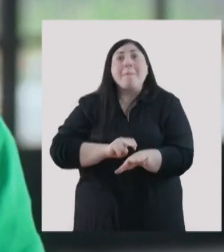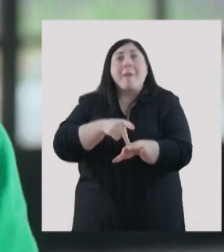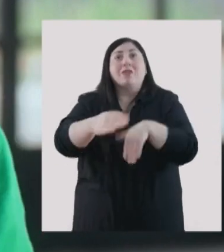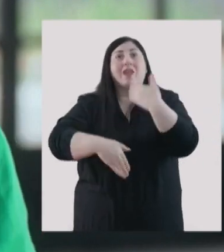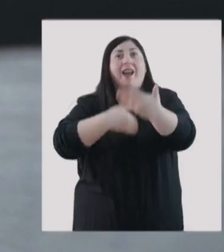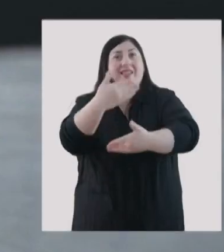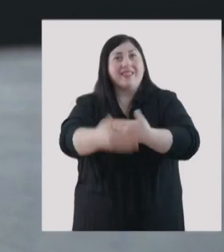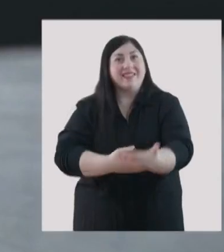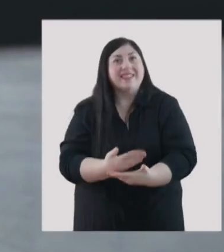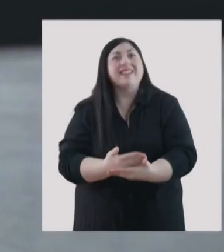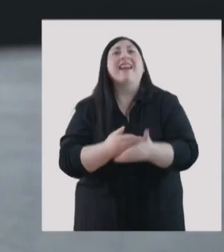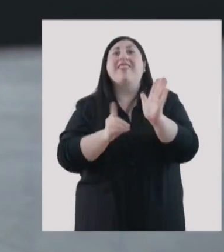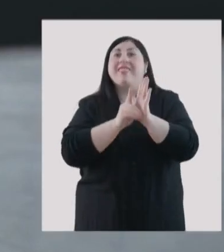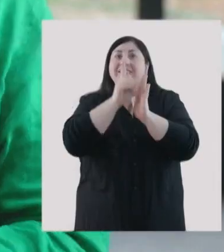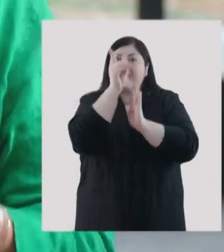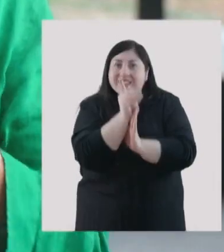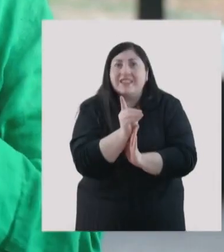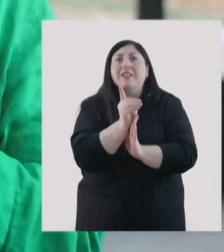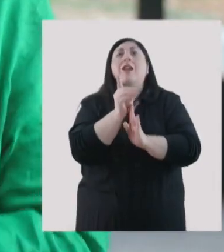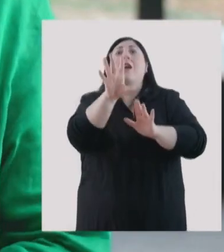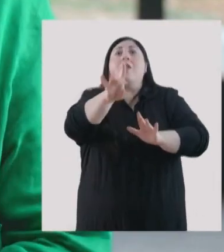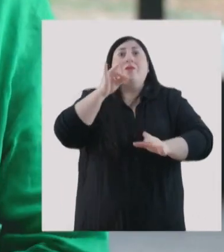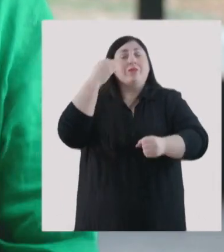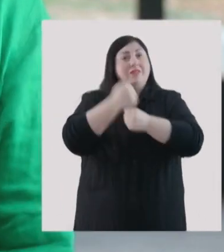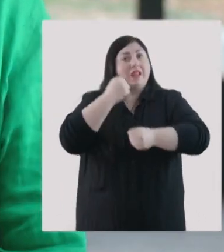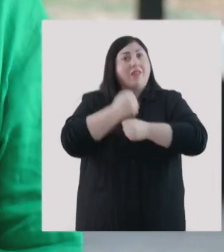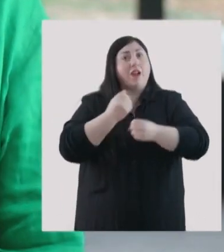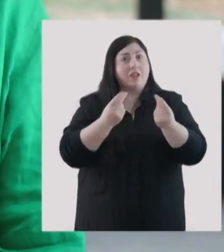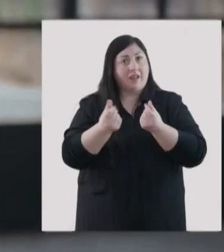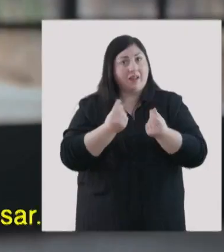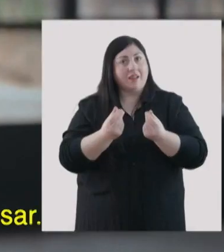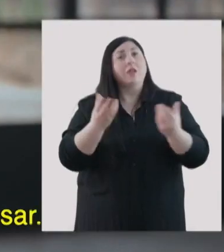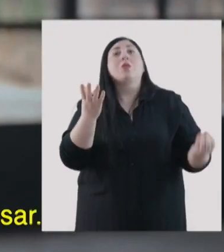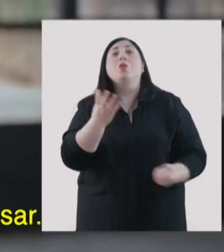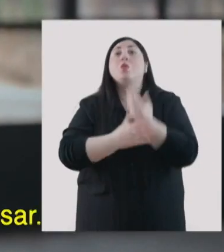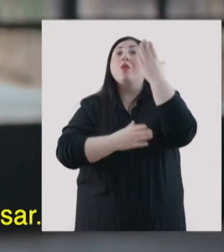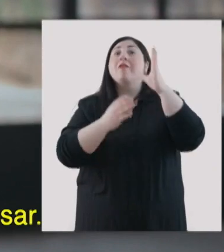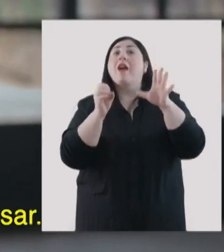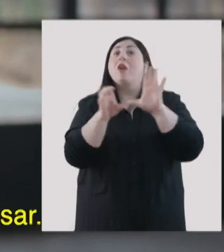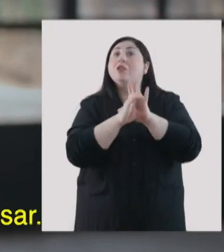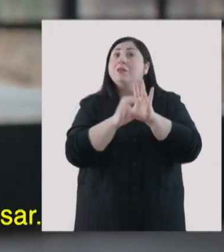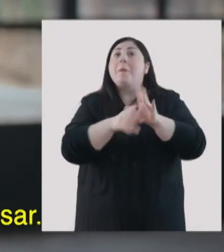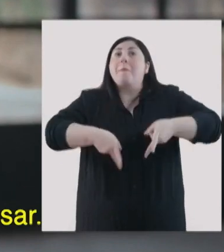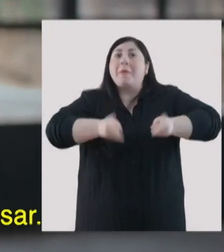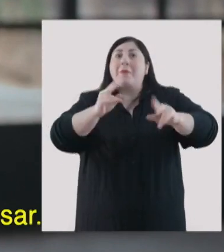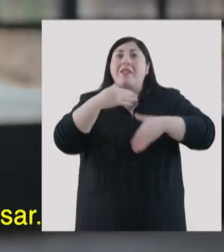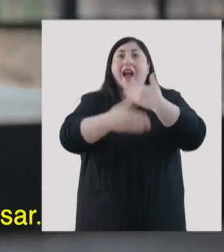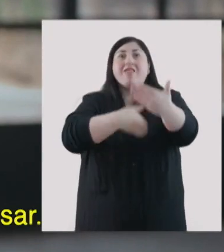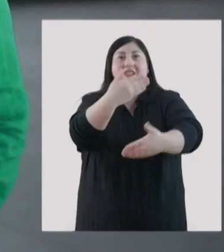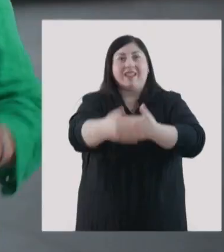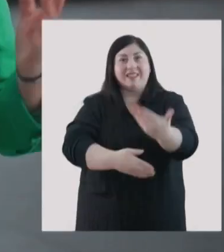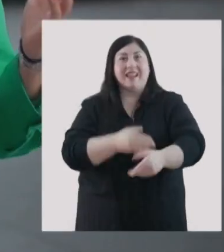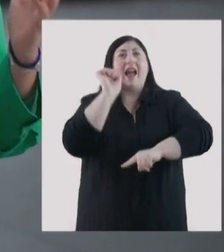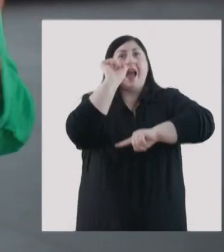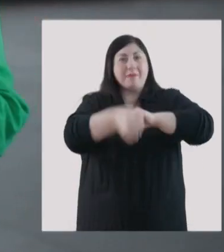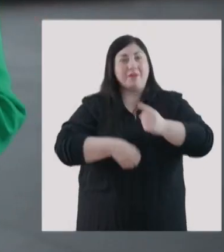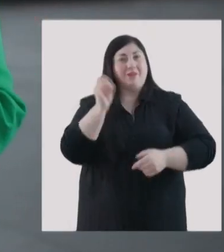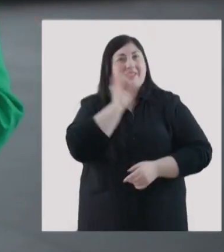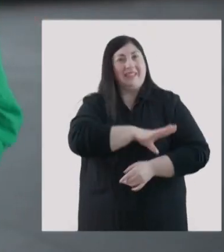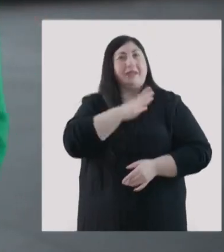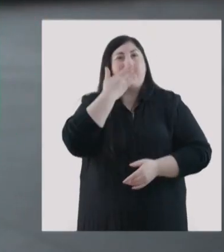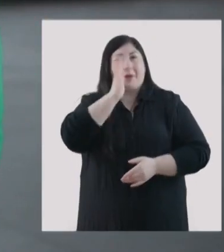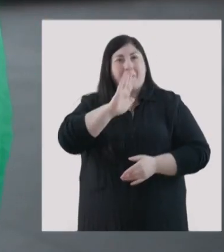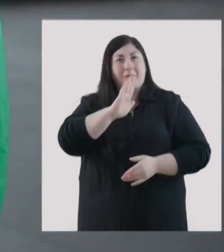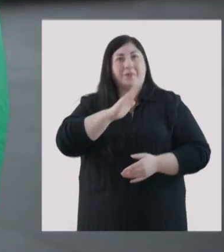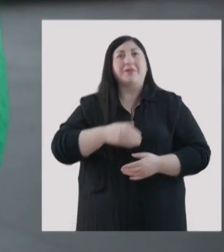un paso hacia adelante, hacia el desarrollo, hacia la obtención de empleos de calidad. La nueva constitución nos permite avanzar y progresar. Apruebo,